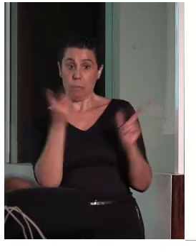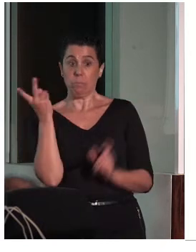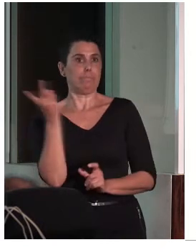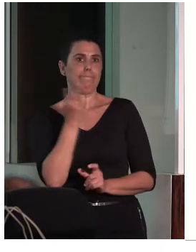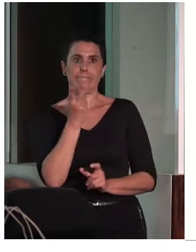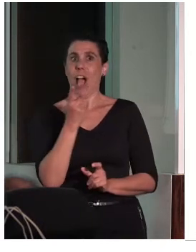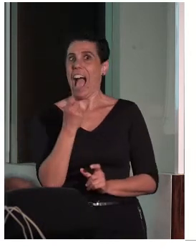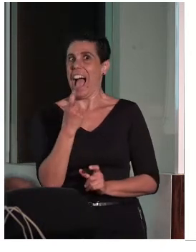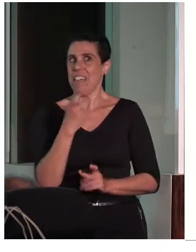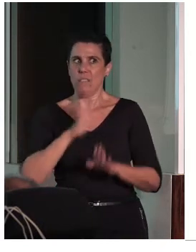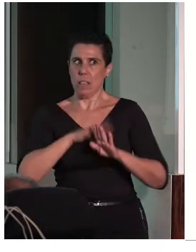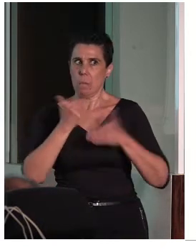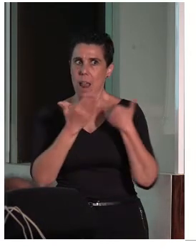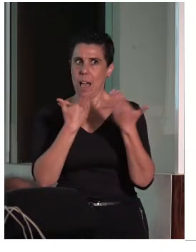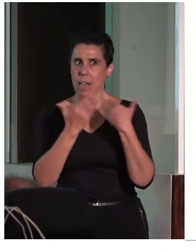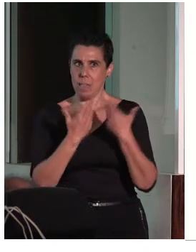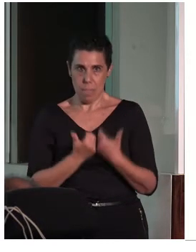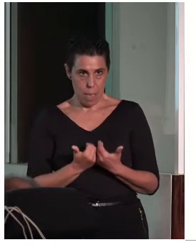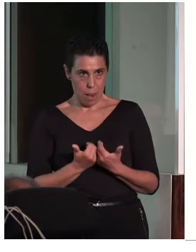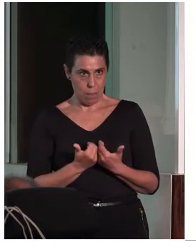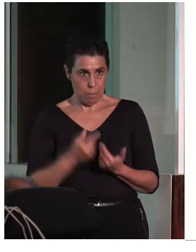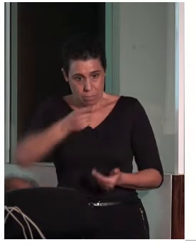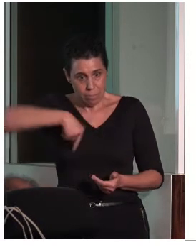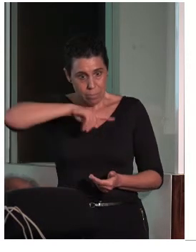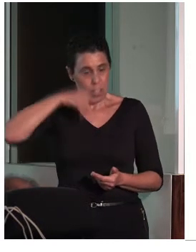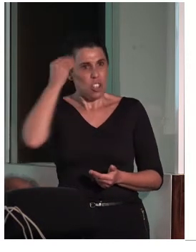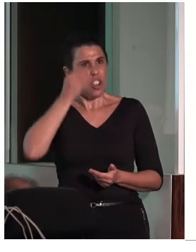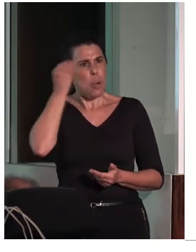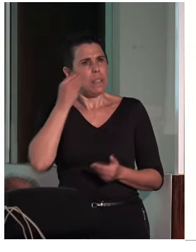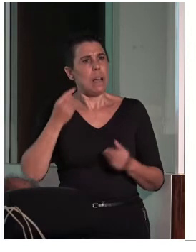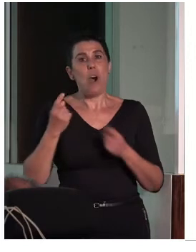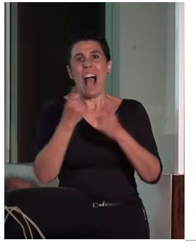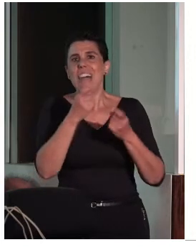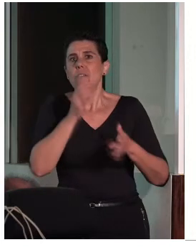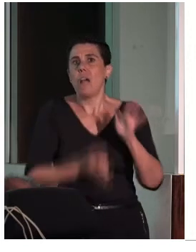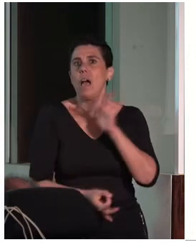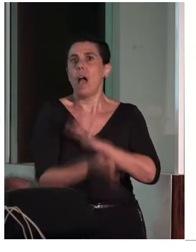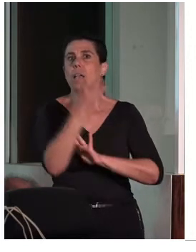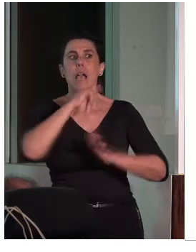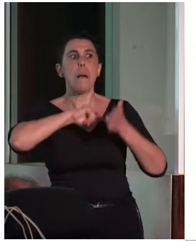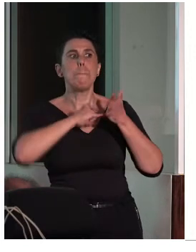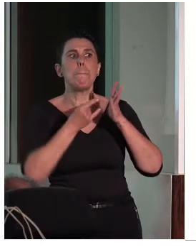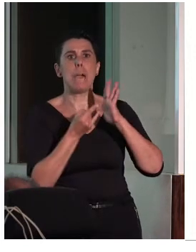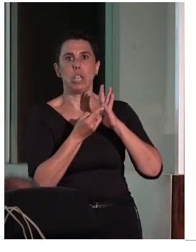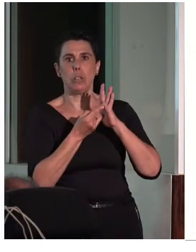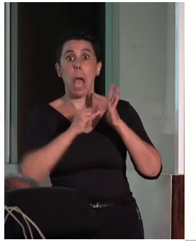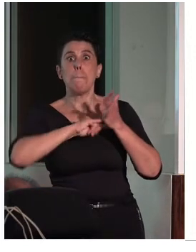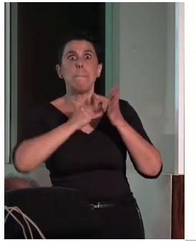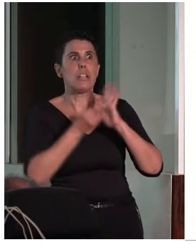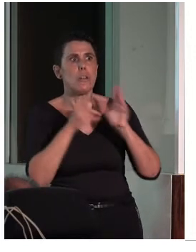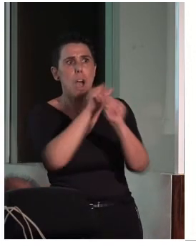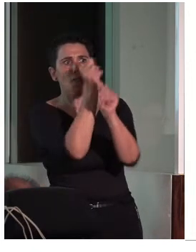Creemos necesario, muy necesario, la creación de metodologías, metodologías de trabajo,